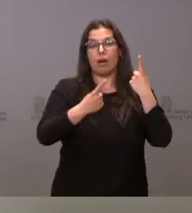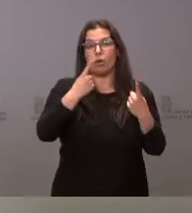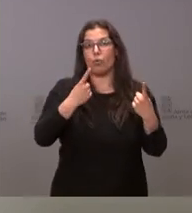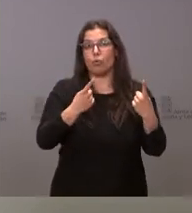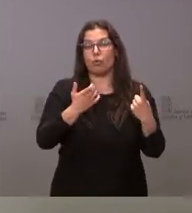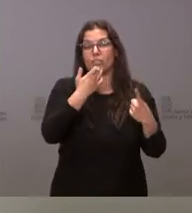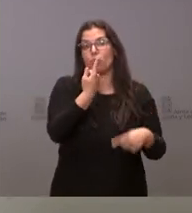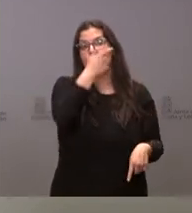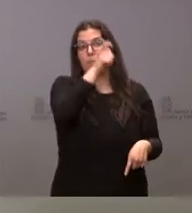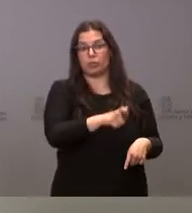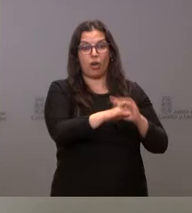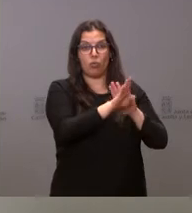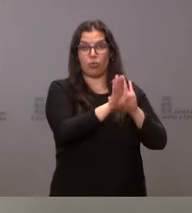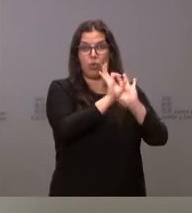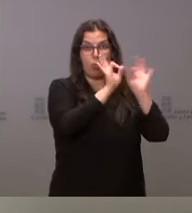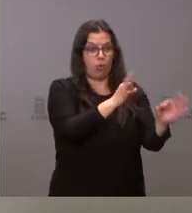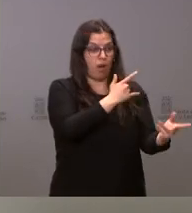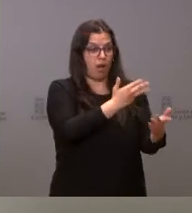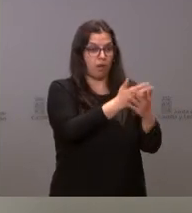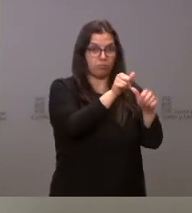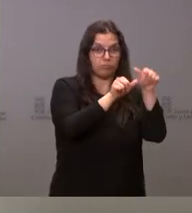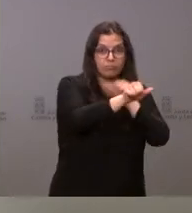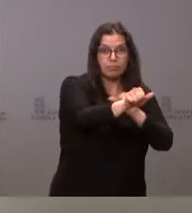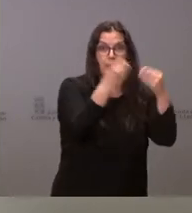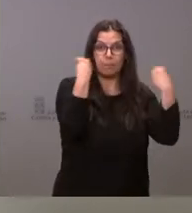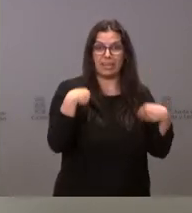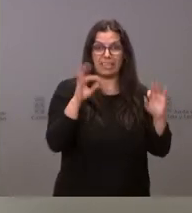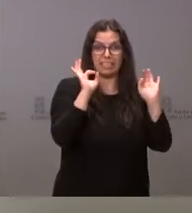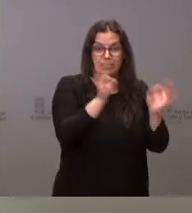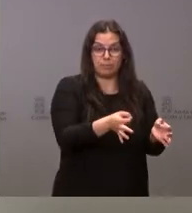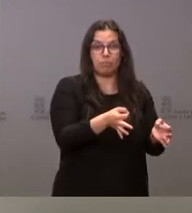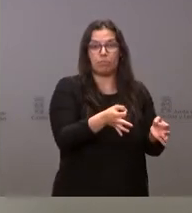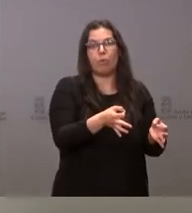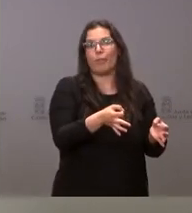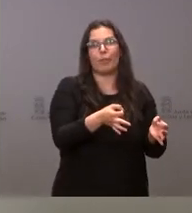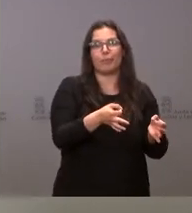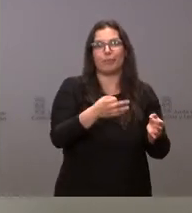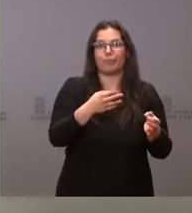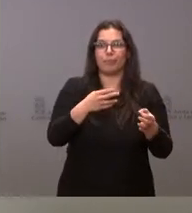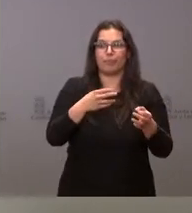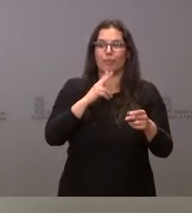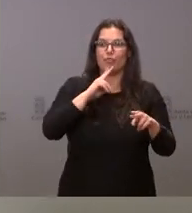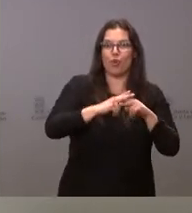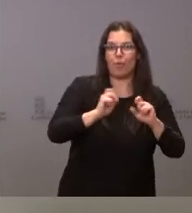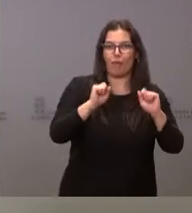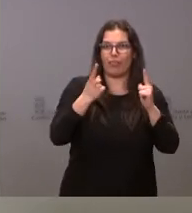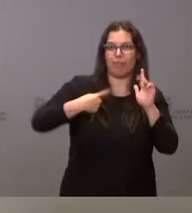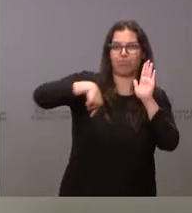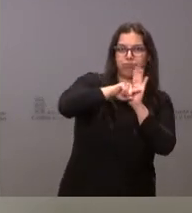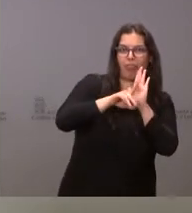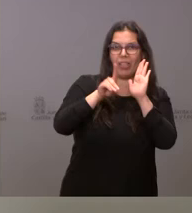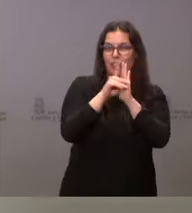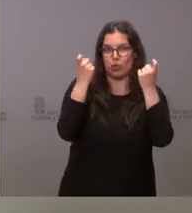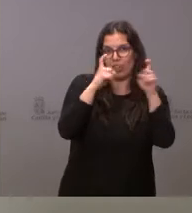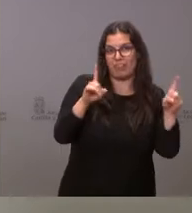una persona sigue desempeñando una responsabilidad vigente, pues no es necesario un nuevo nombramiento. Y, por tanto, el que no